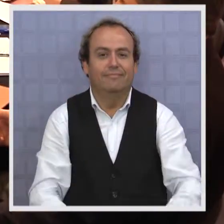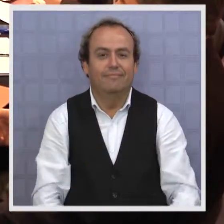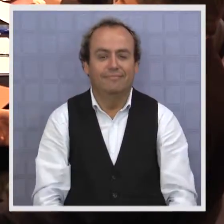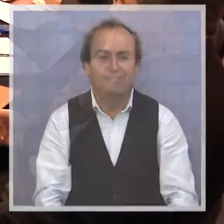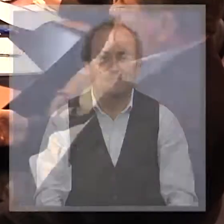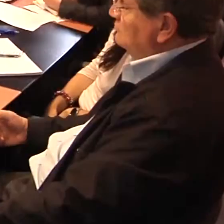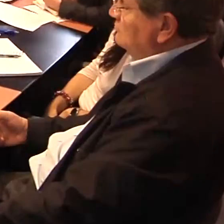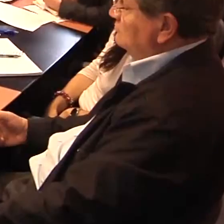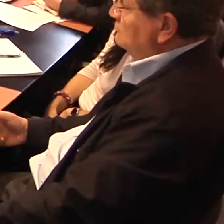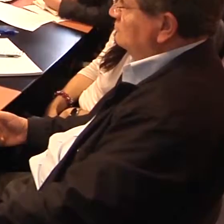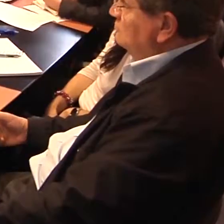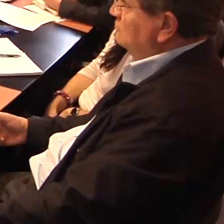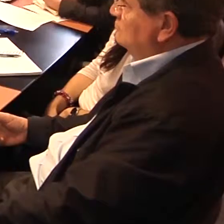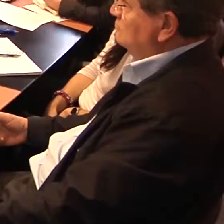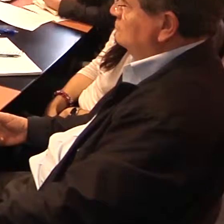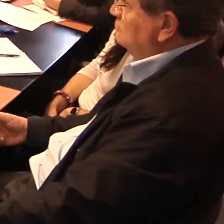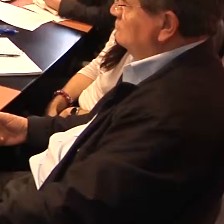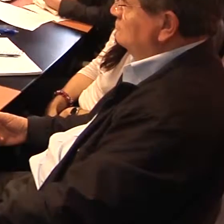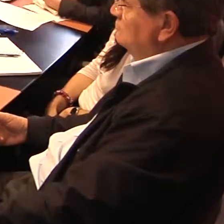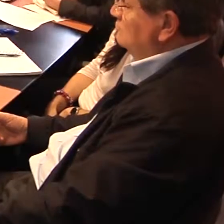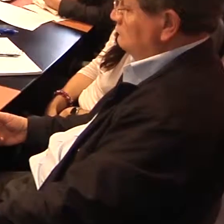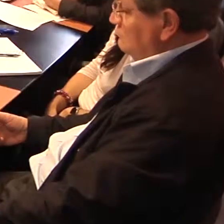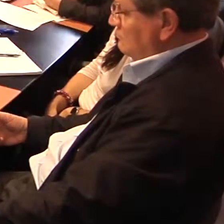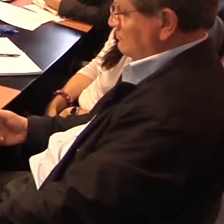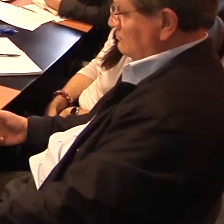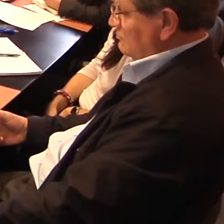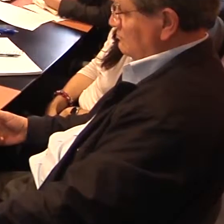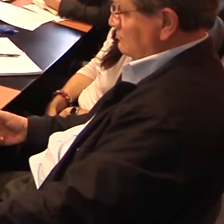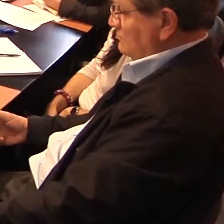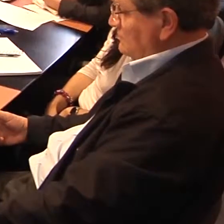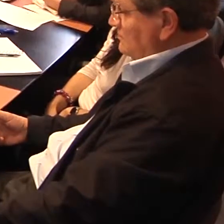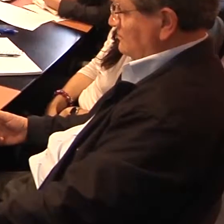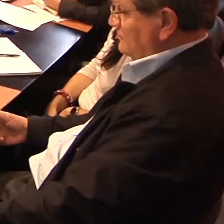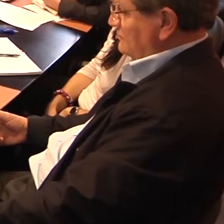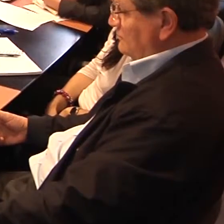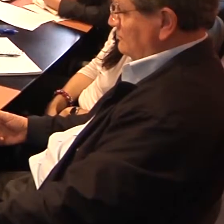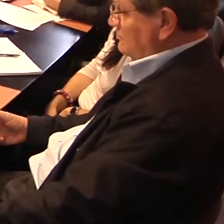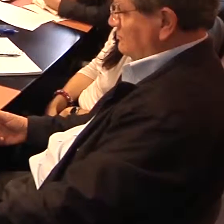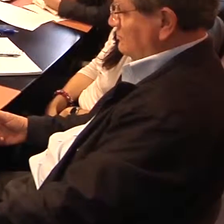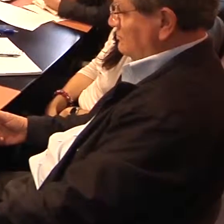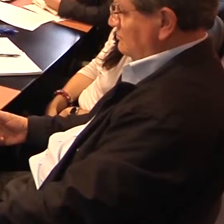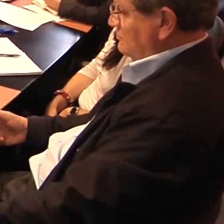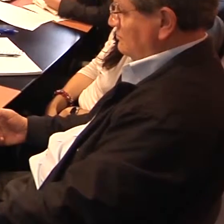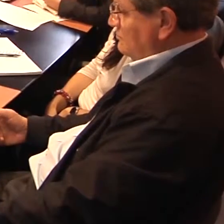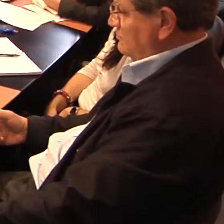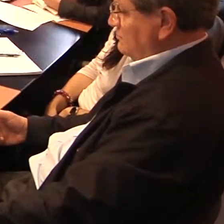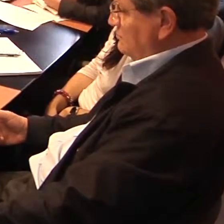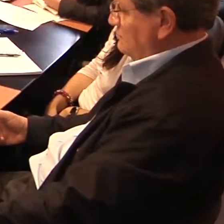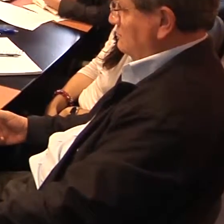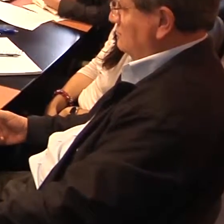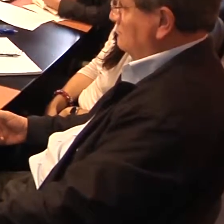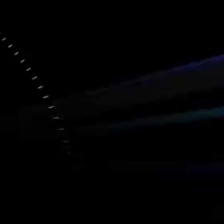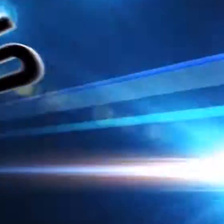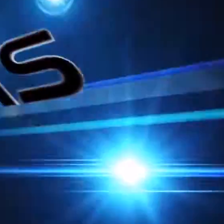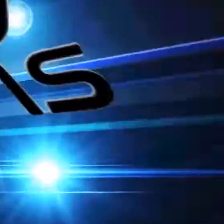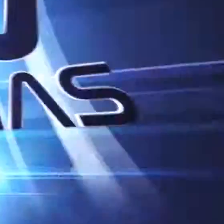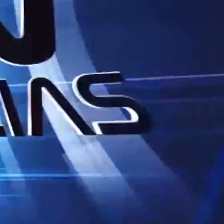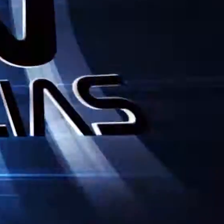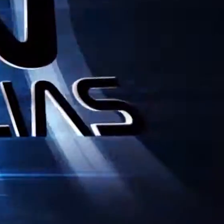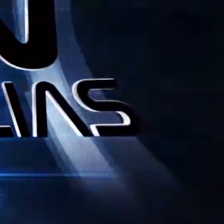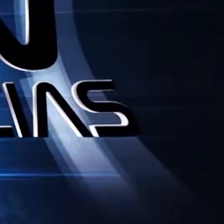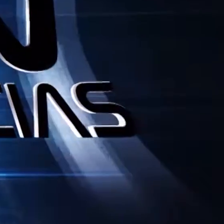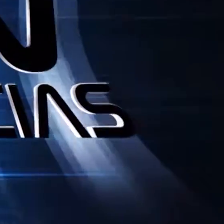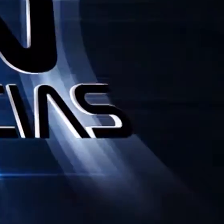resolutiva, etcétera, es decir, son formas de innovar. Nosotros somos innovadores por naturaleza. Entonces, cuando uno piensa así es...